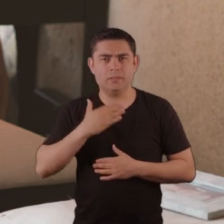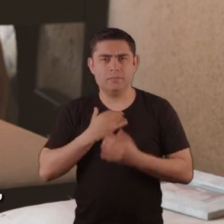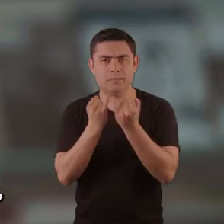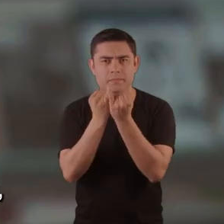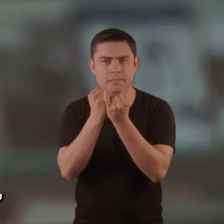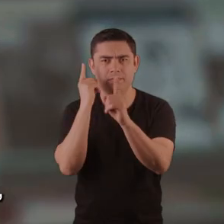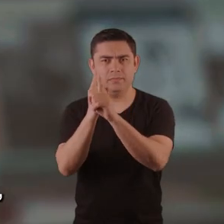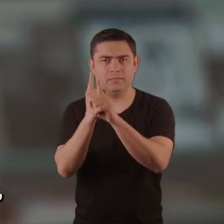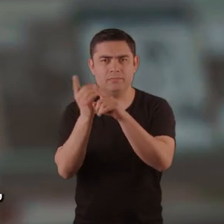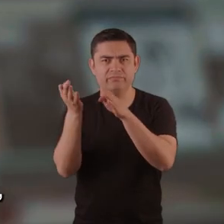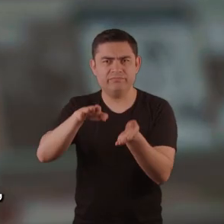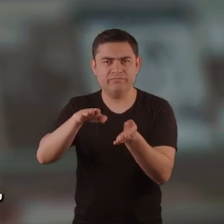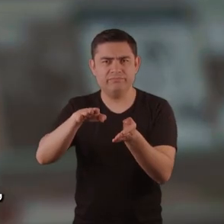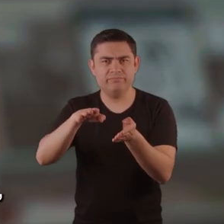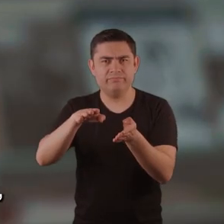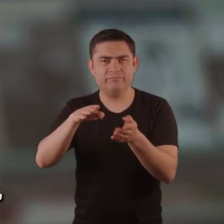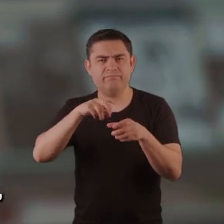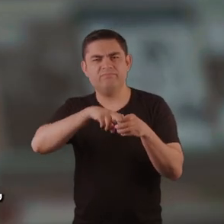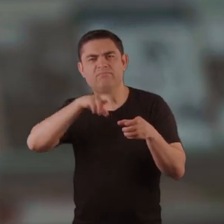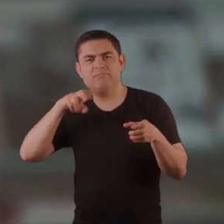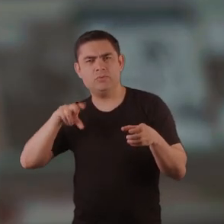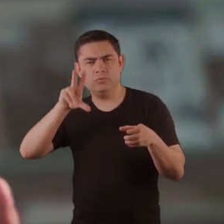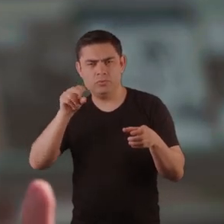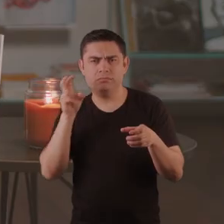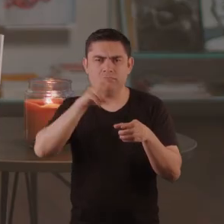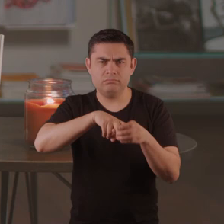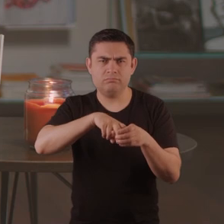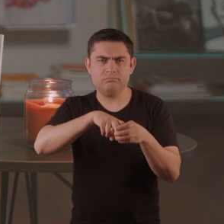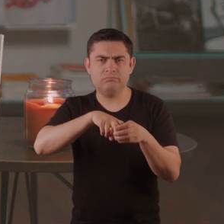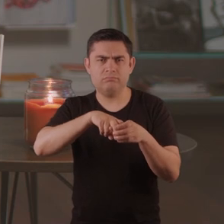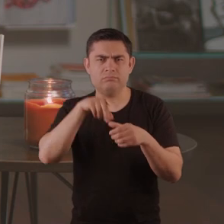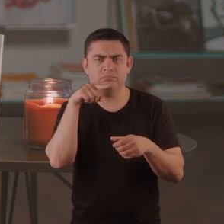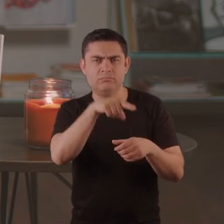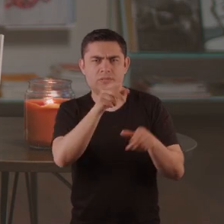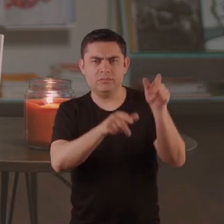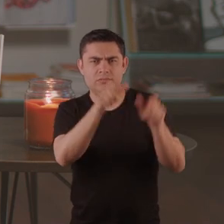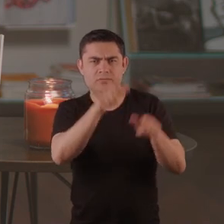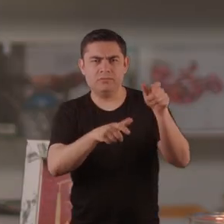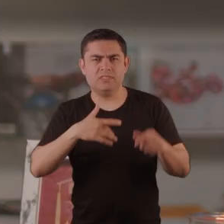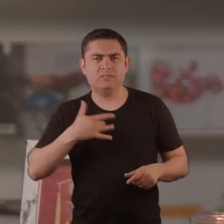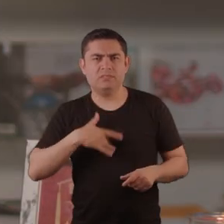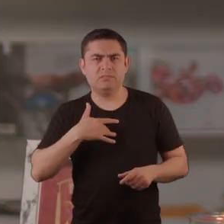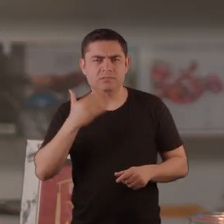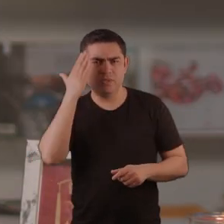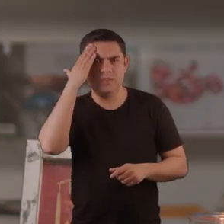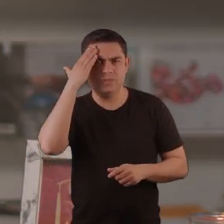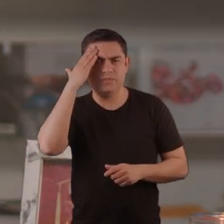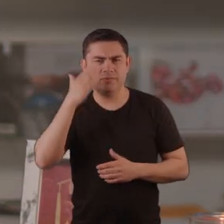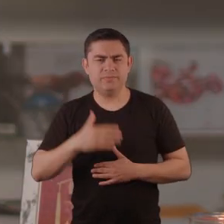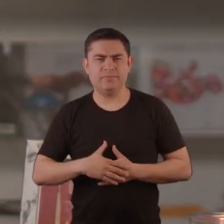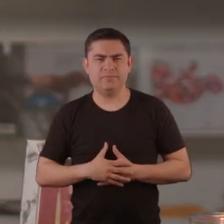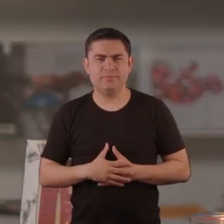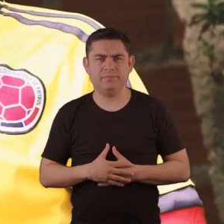apoyándote. Si es de llegar a encontrar los restos de mi hermano, yo sigo continuando con esta labor porque yo sé por lo que